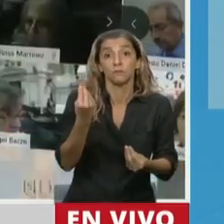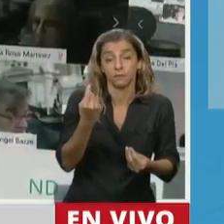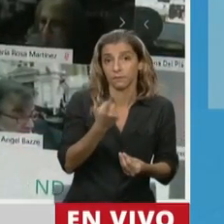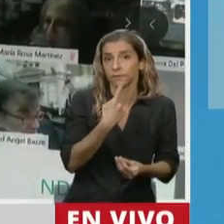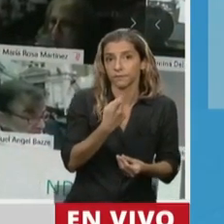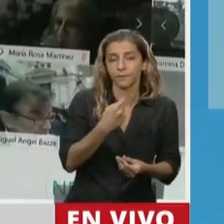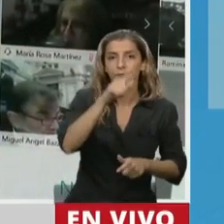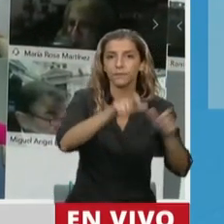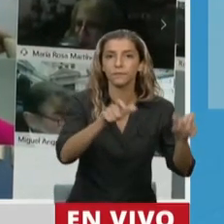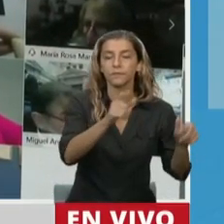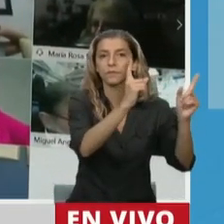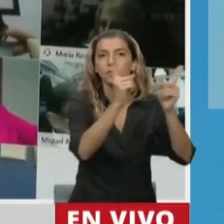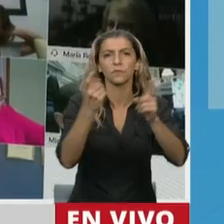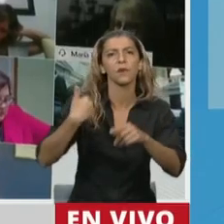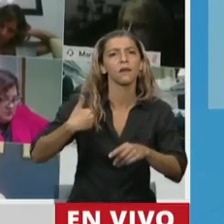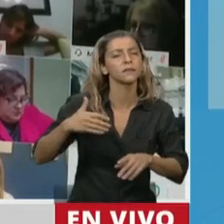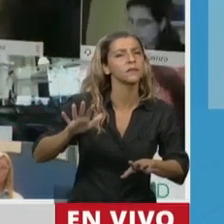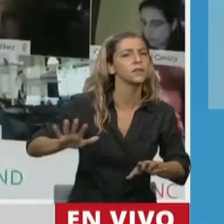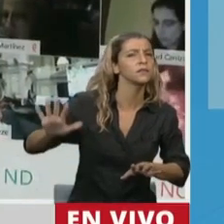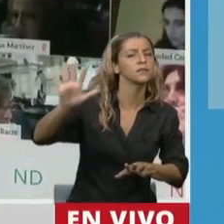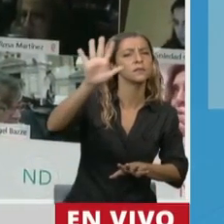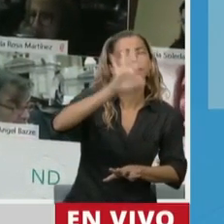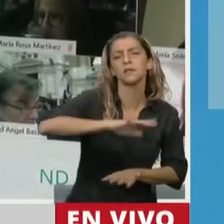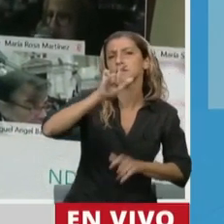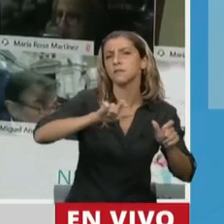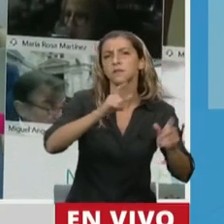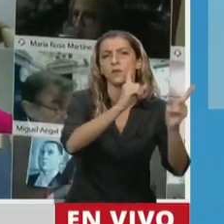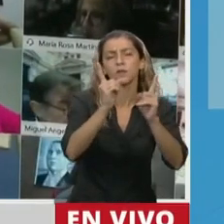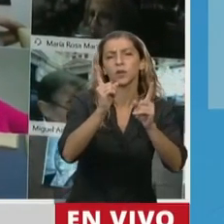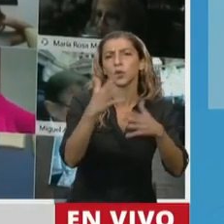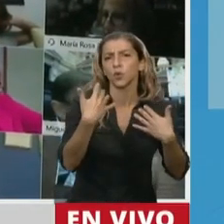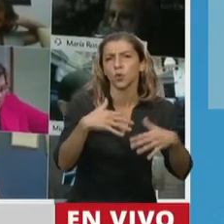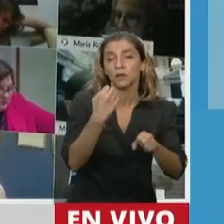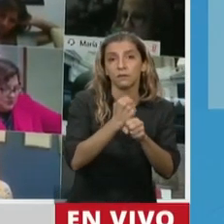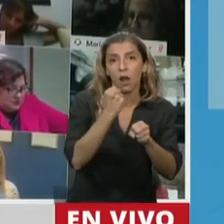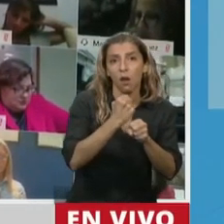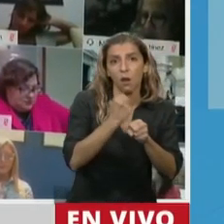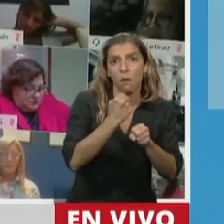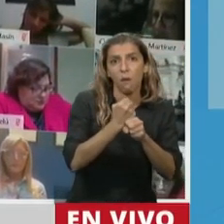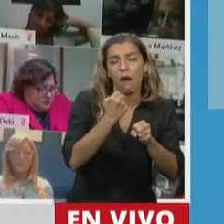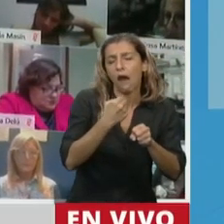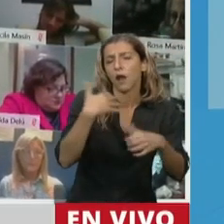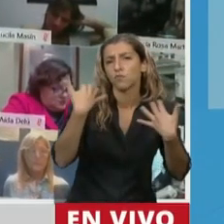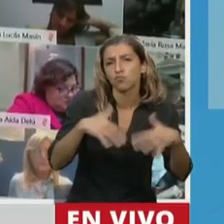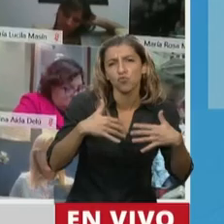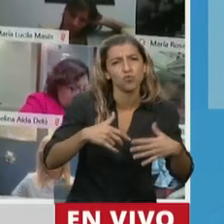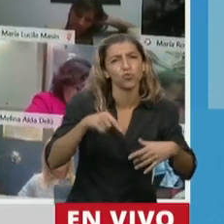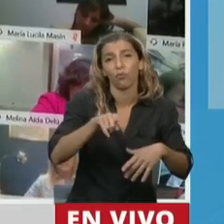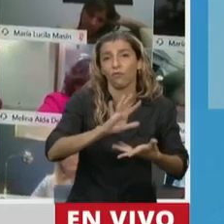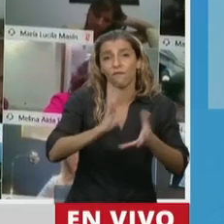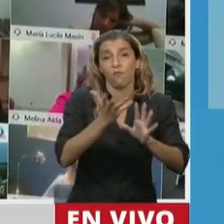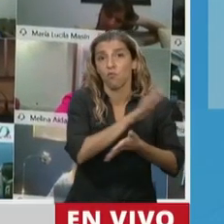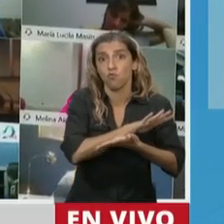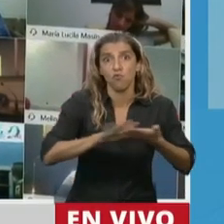Pensar en un sistema de educación a distancia implica pensar en quienes día a día están detrás de él haciendo que